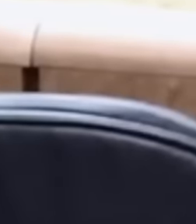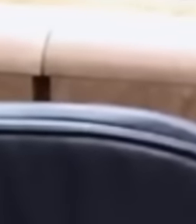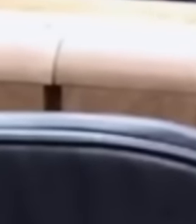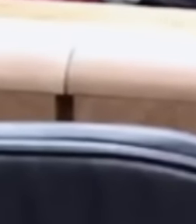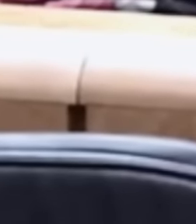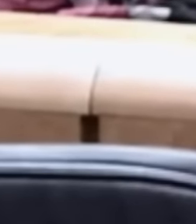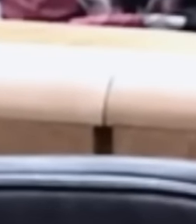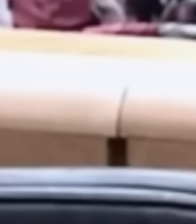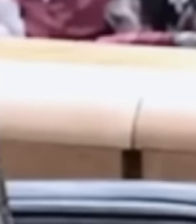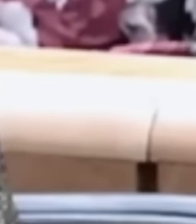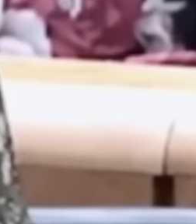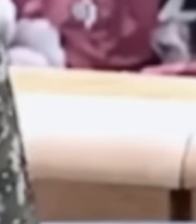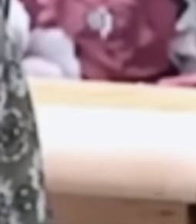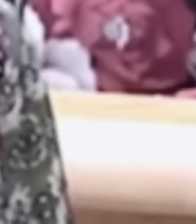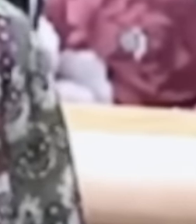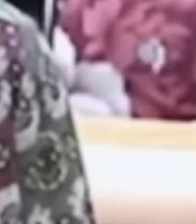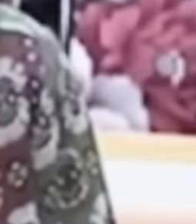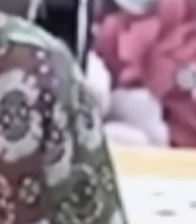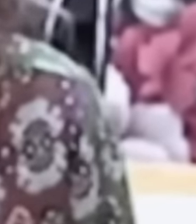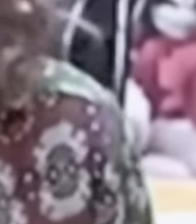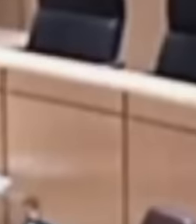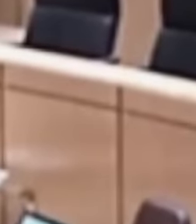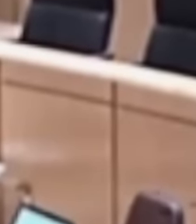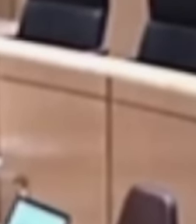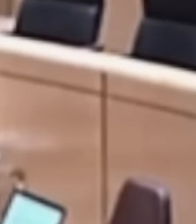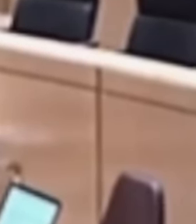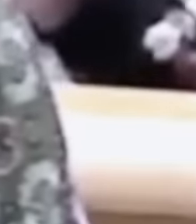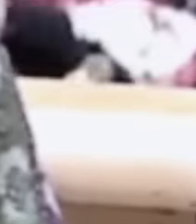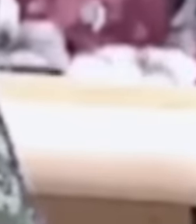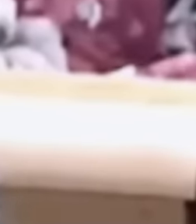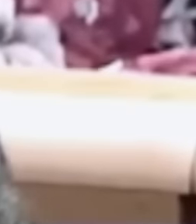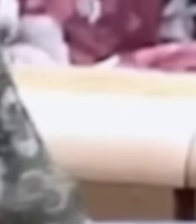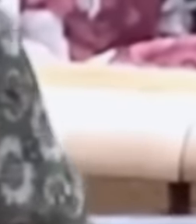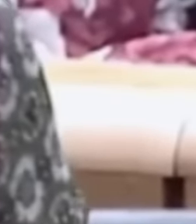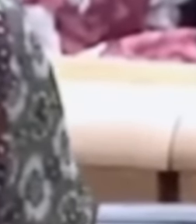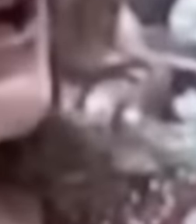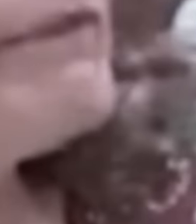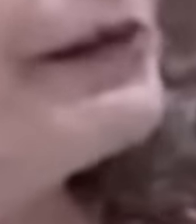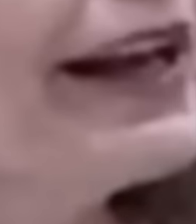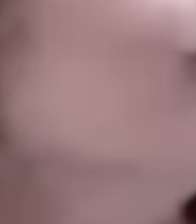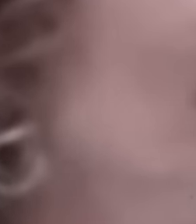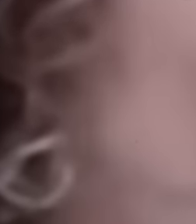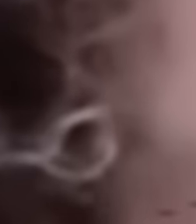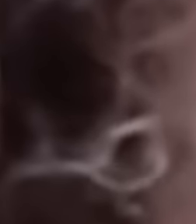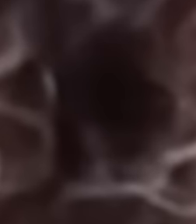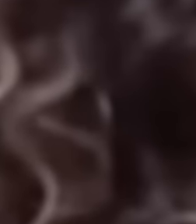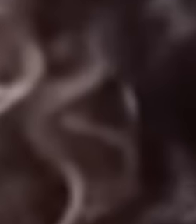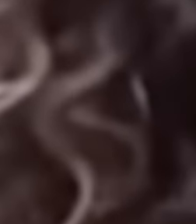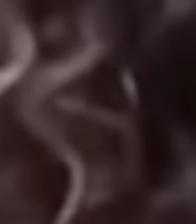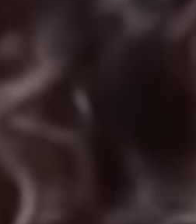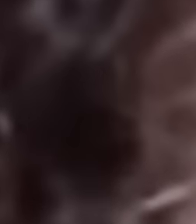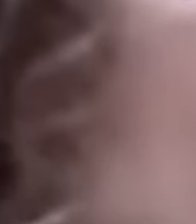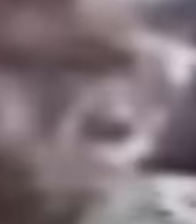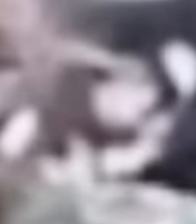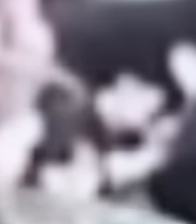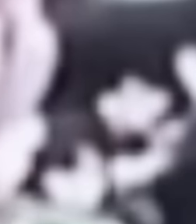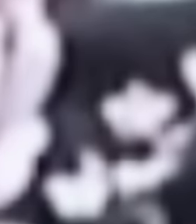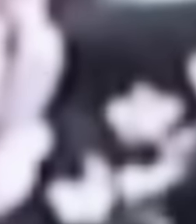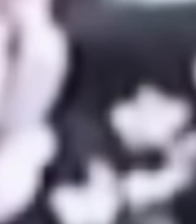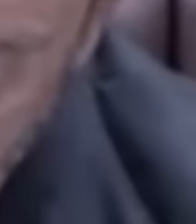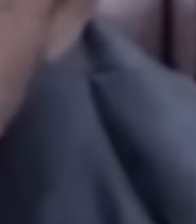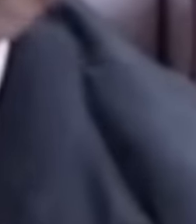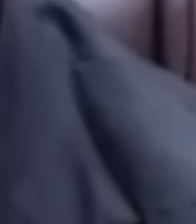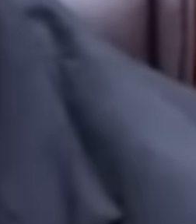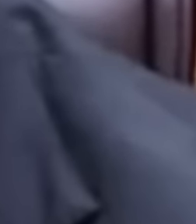bulas? La única manera de ejercer oposición. Vota a favor de la señora Rivera, la primera mujer vicepresidenta, primera en